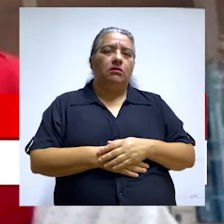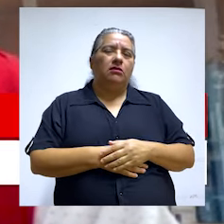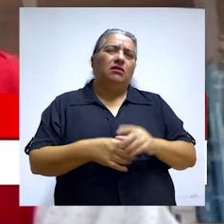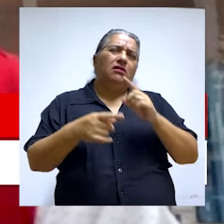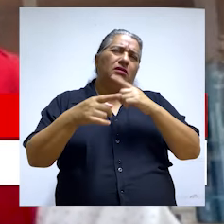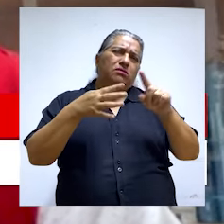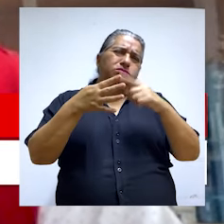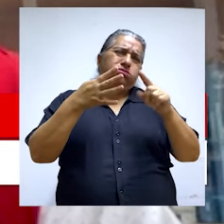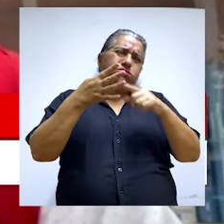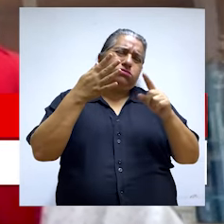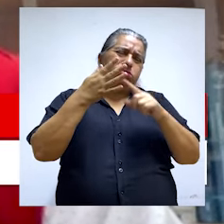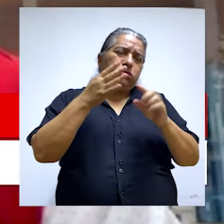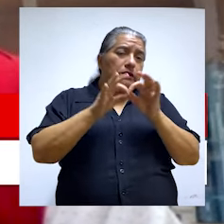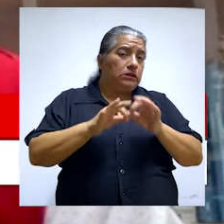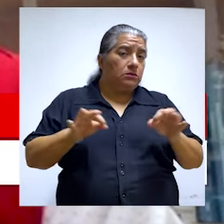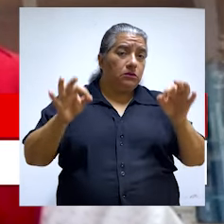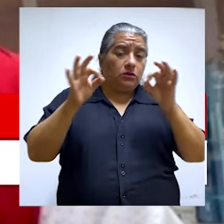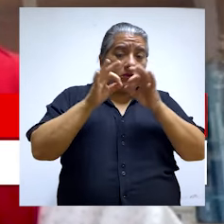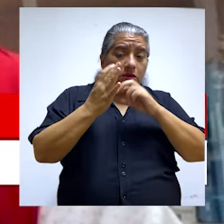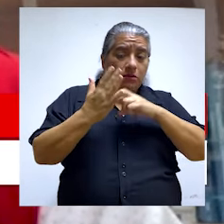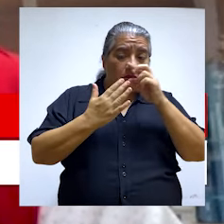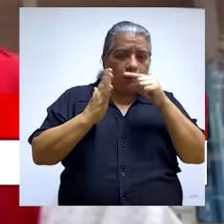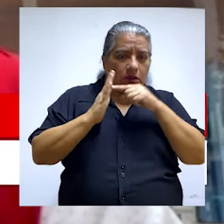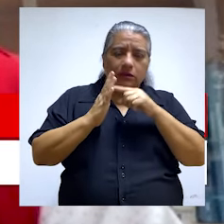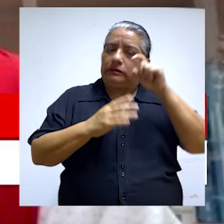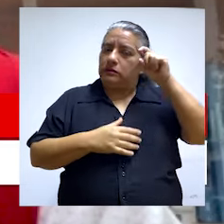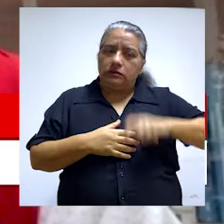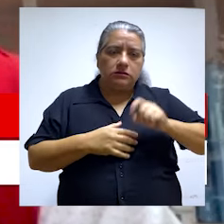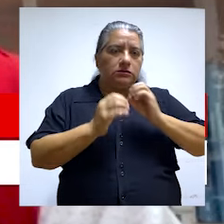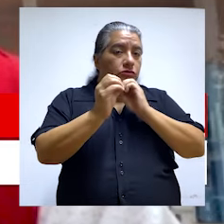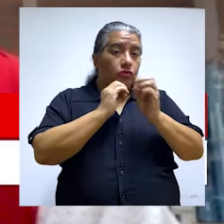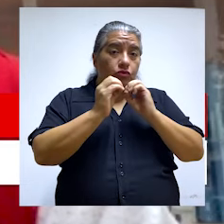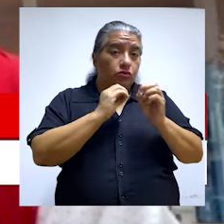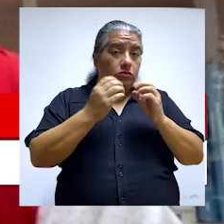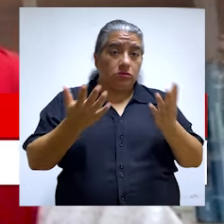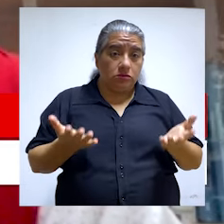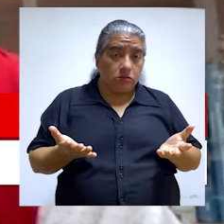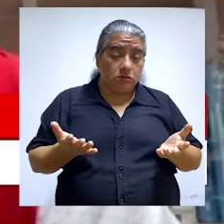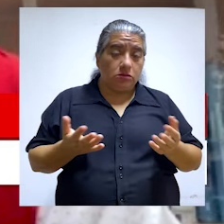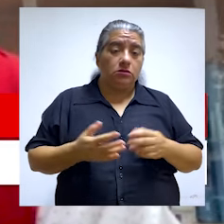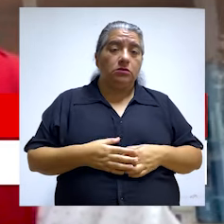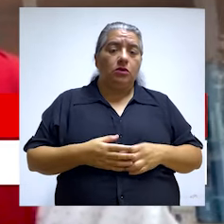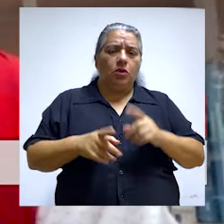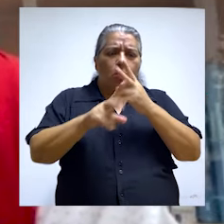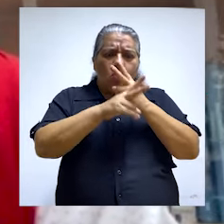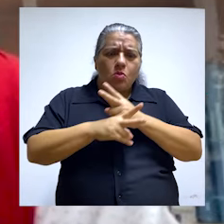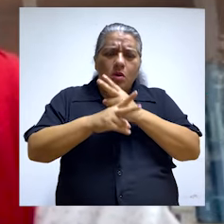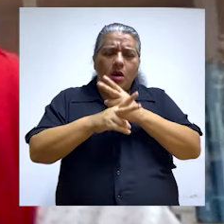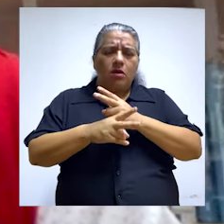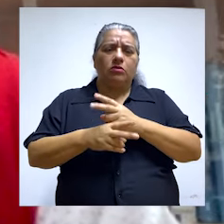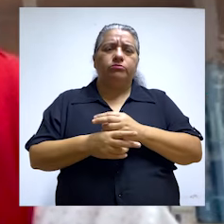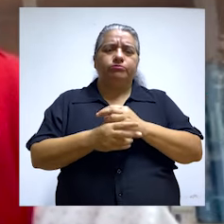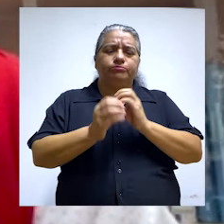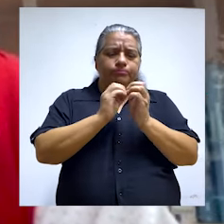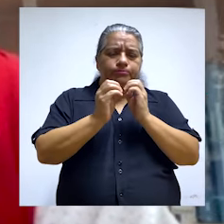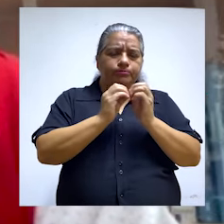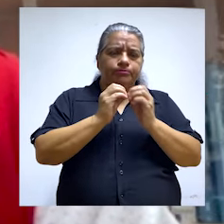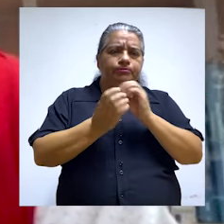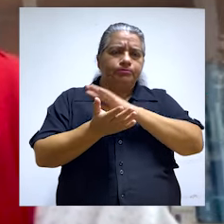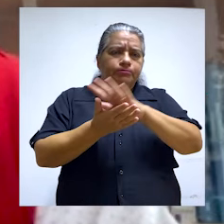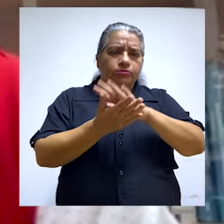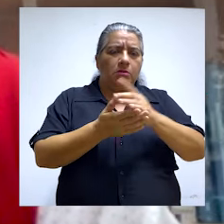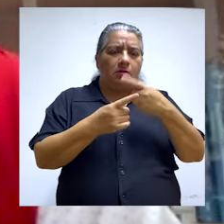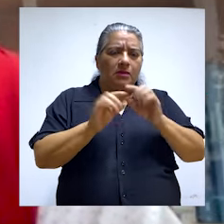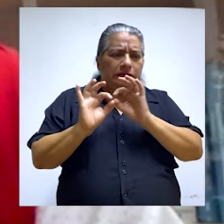higiénicos, son detalles que según el plan maestro pues tienen que superarse, tienen que hacerse ciertos mantenimientos